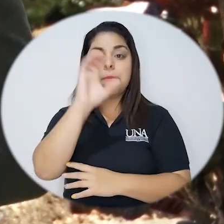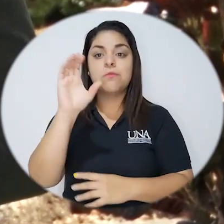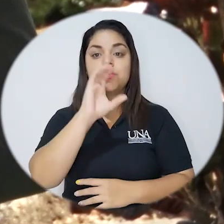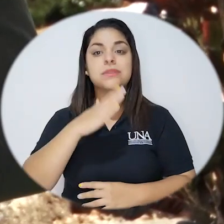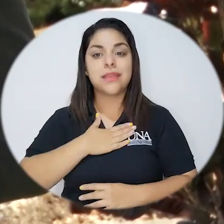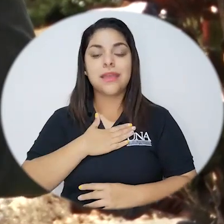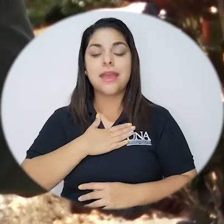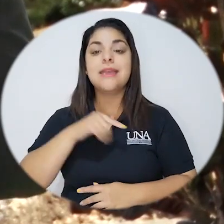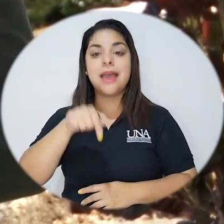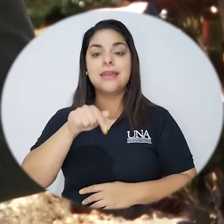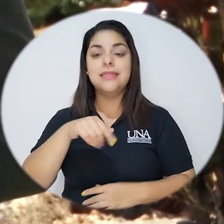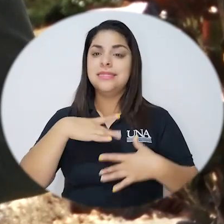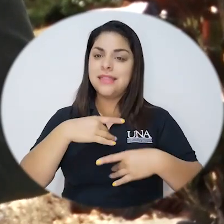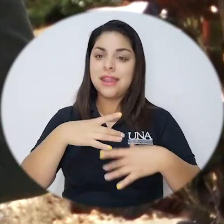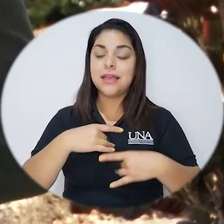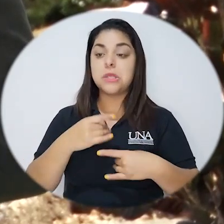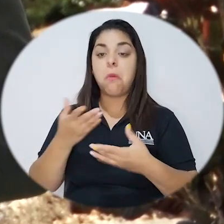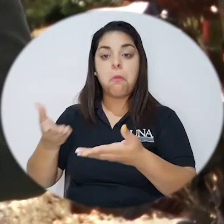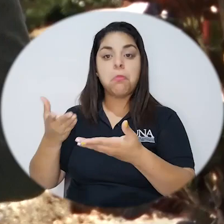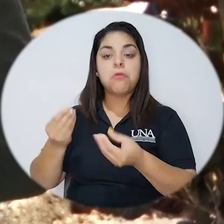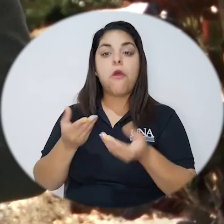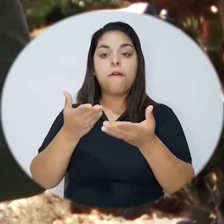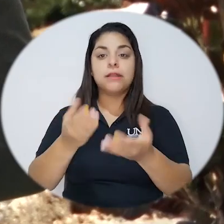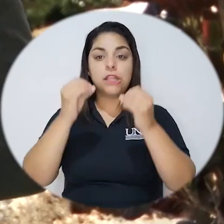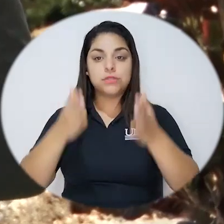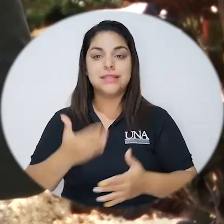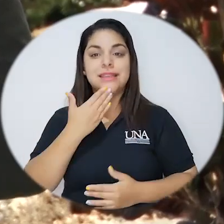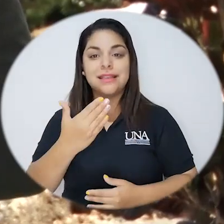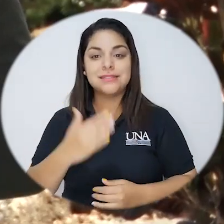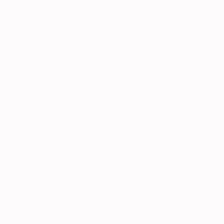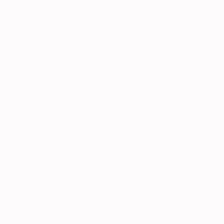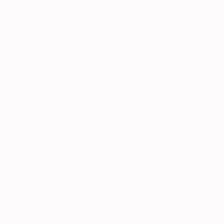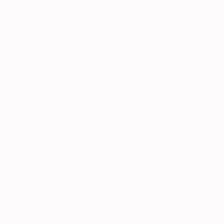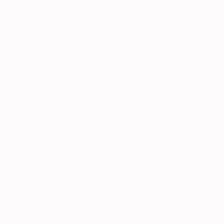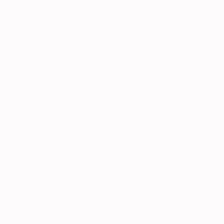busquen y se interesen por nuestra oferta docente. Gracias.